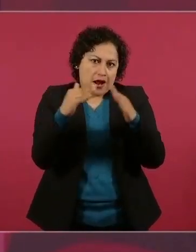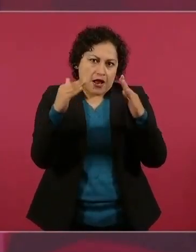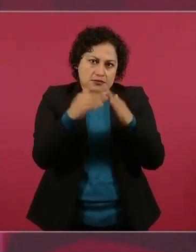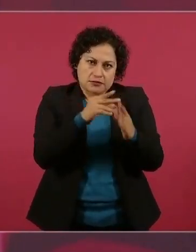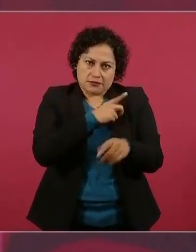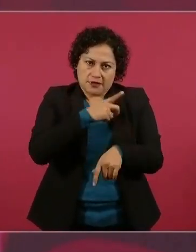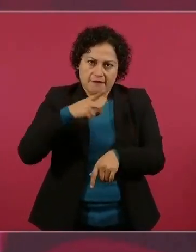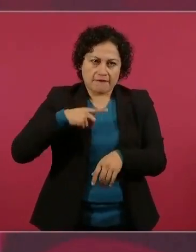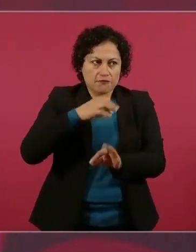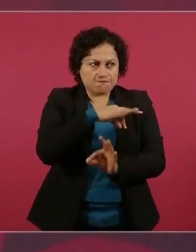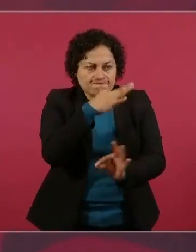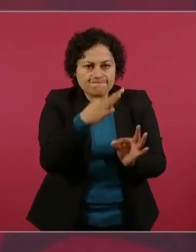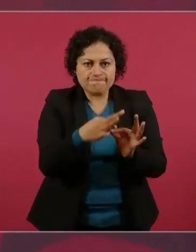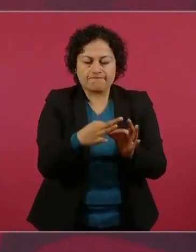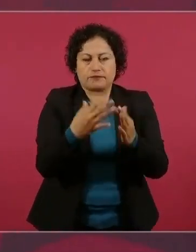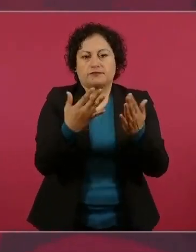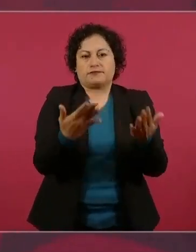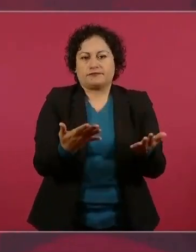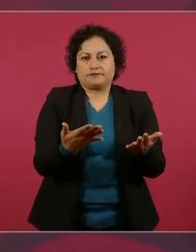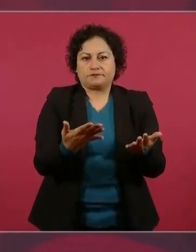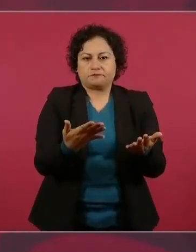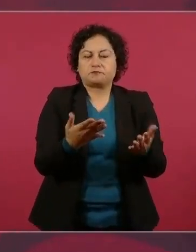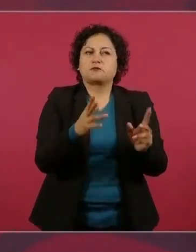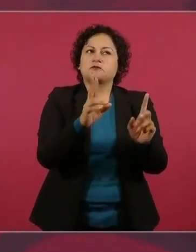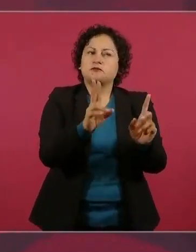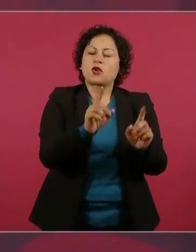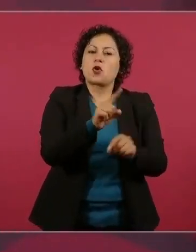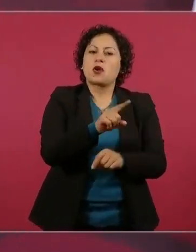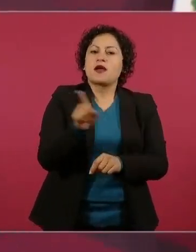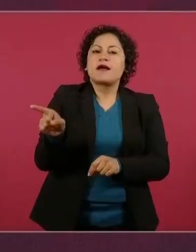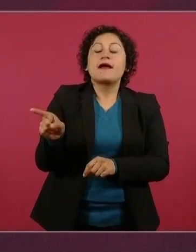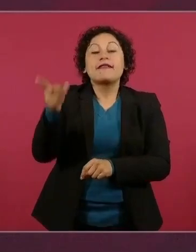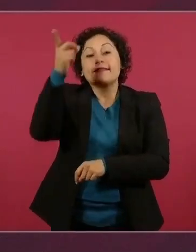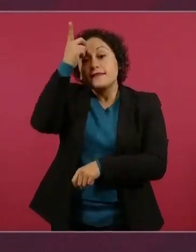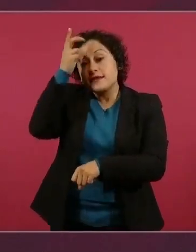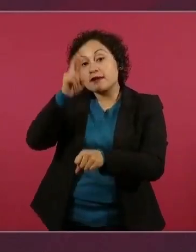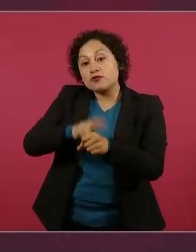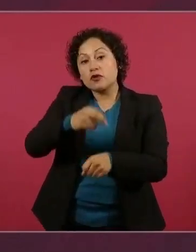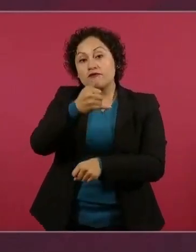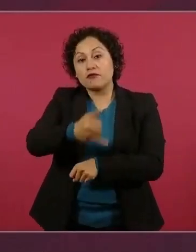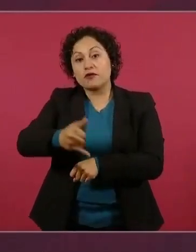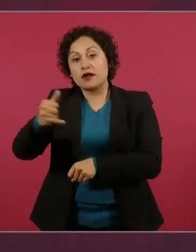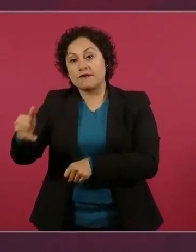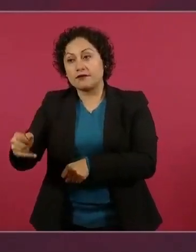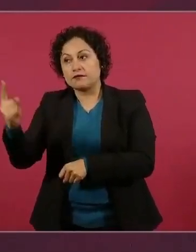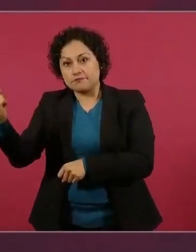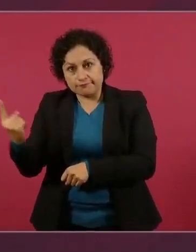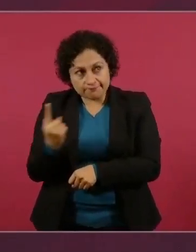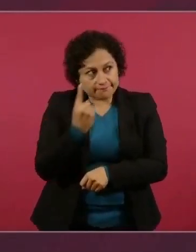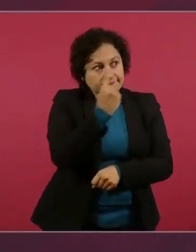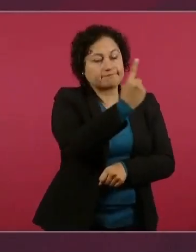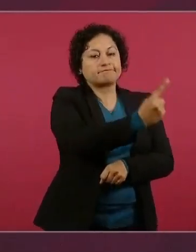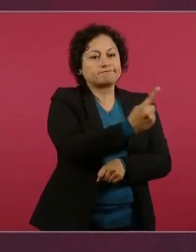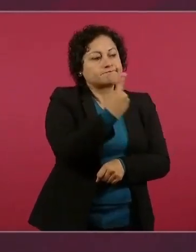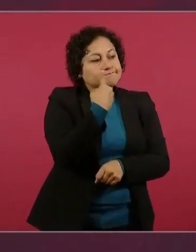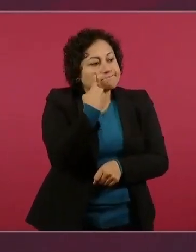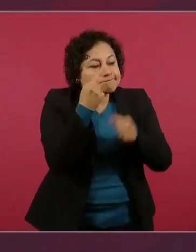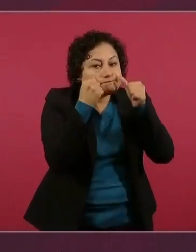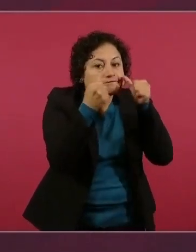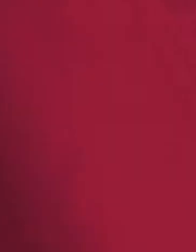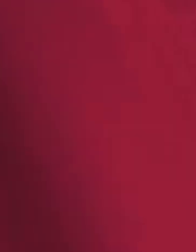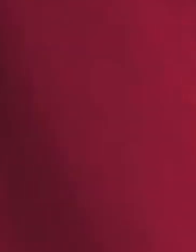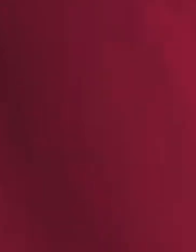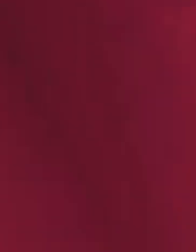el director del Infonavit para ver cómo se le hace y que ellos tengan derecho a recibir créditos.